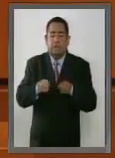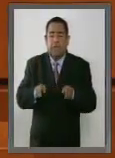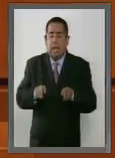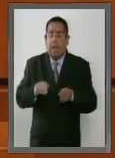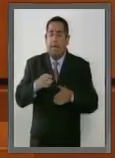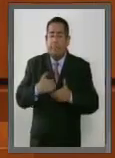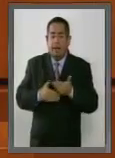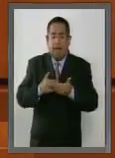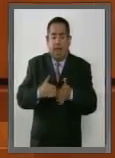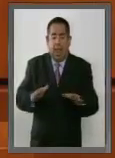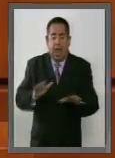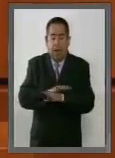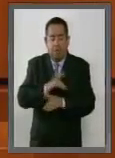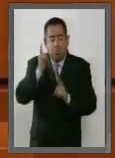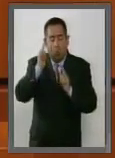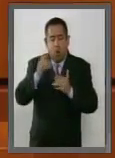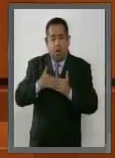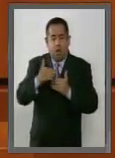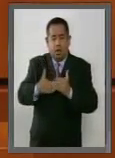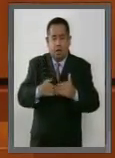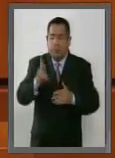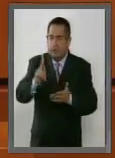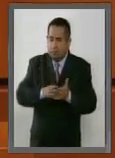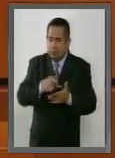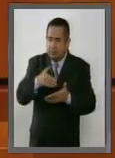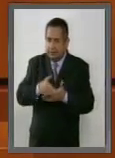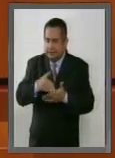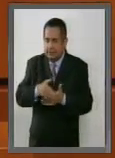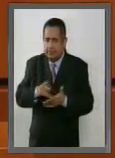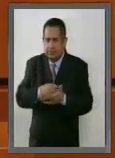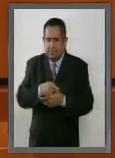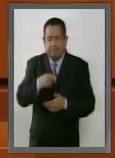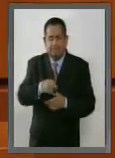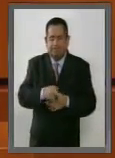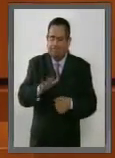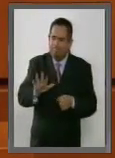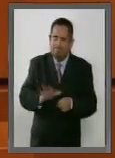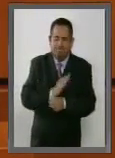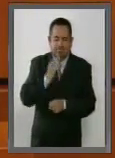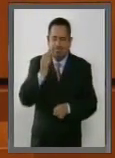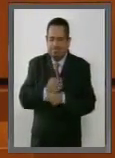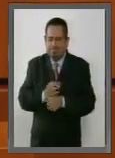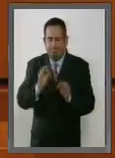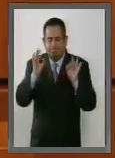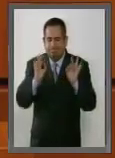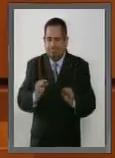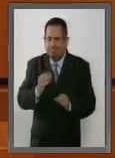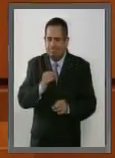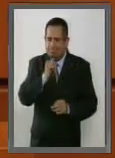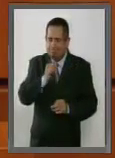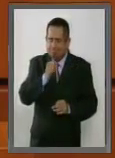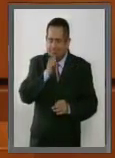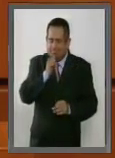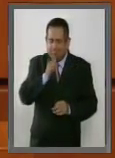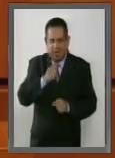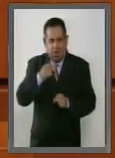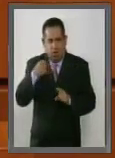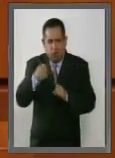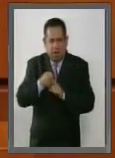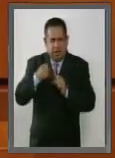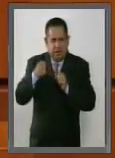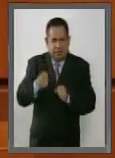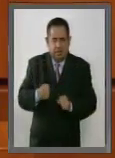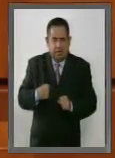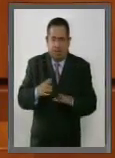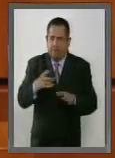cambios deseables, pero insisto, sigue sin ser insuficiente, contundente una